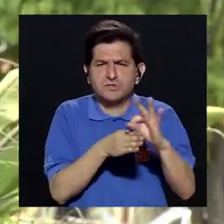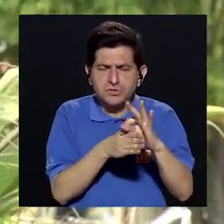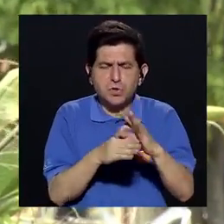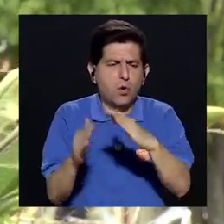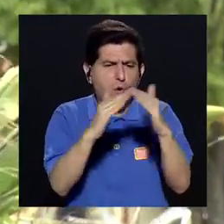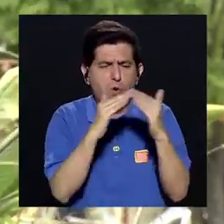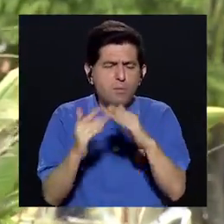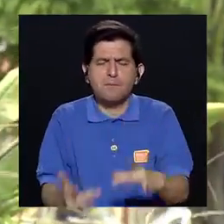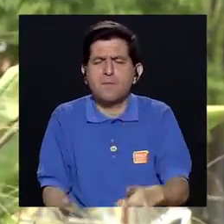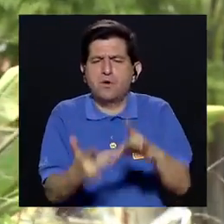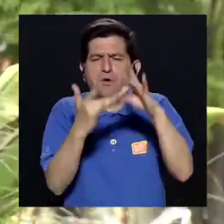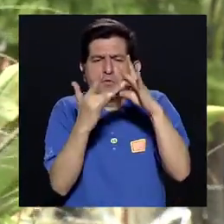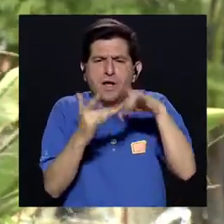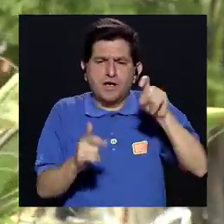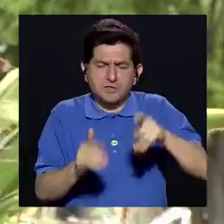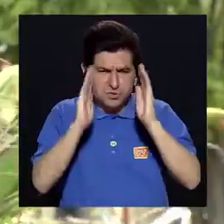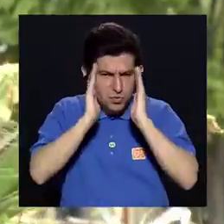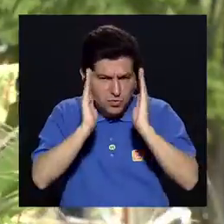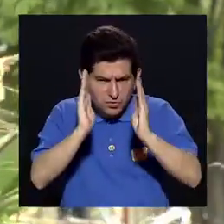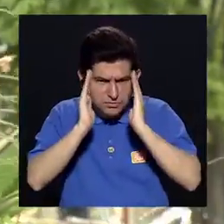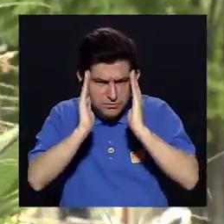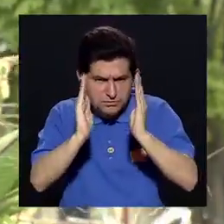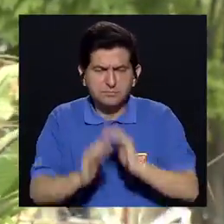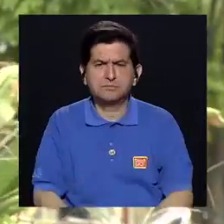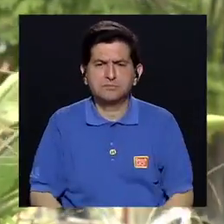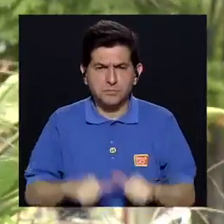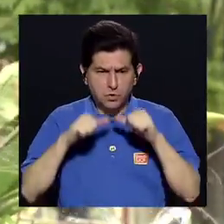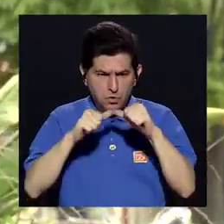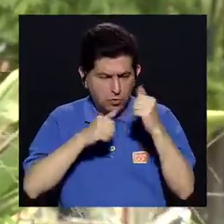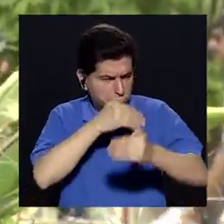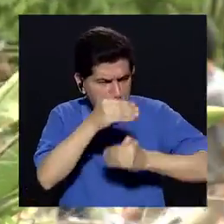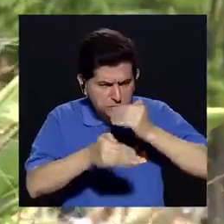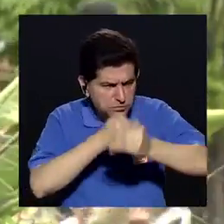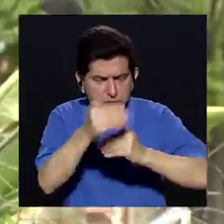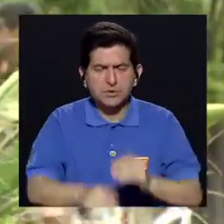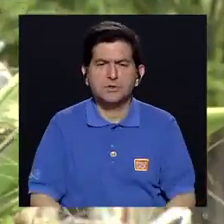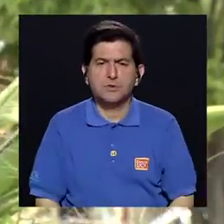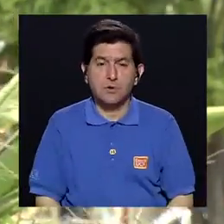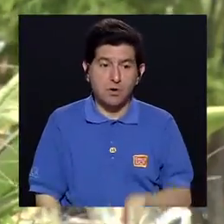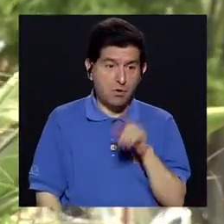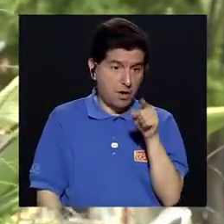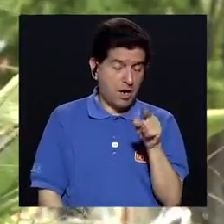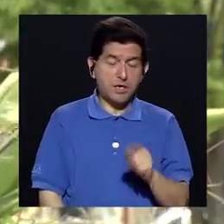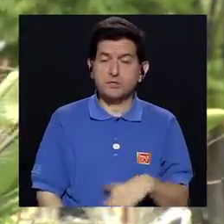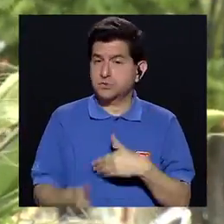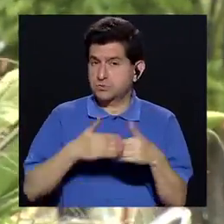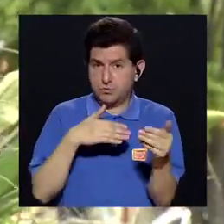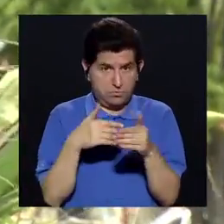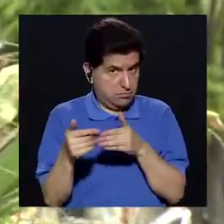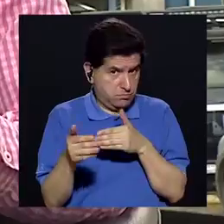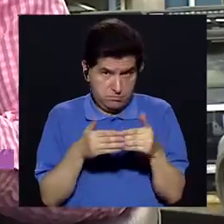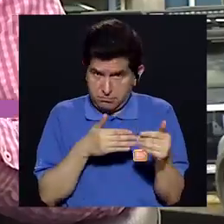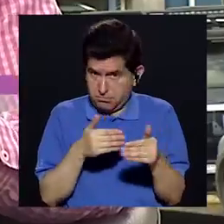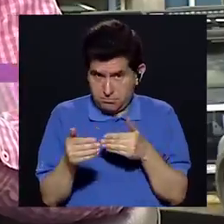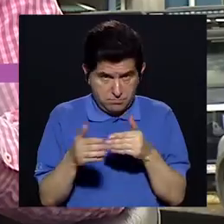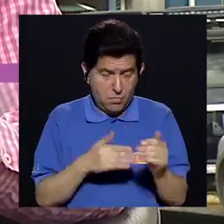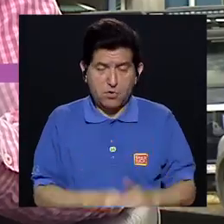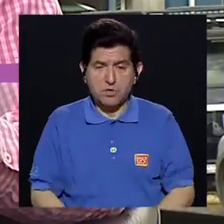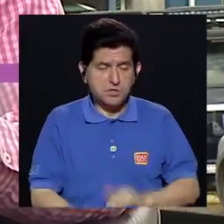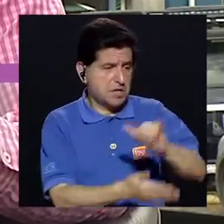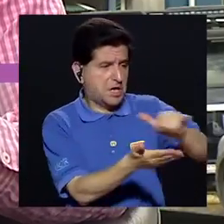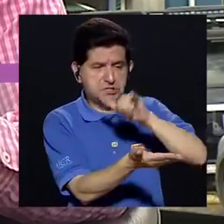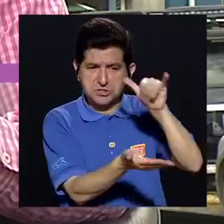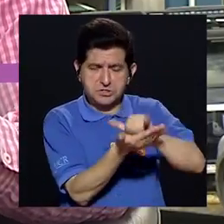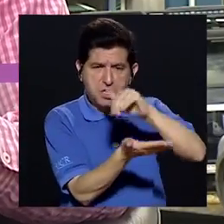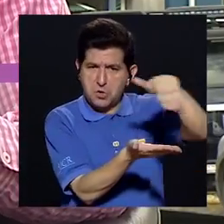Las poblaciones especiales A las que hay que tratar A las que hay que estarle Dando seguimiento Pero esto es Para que no importa Si es